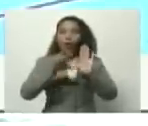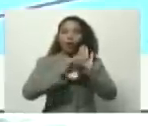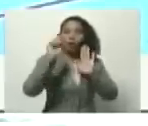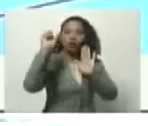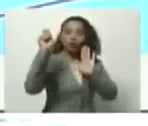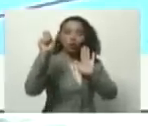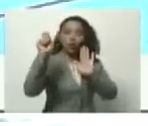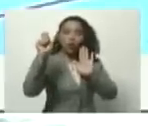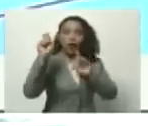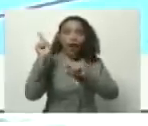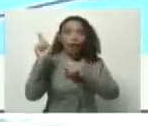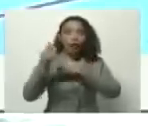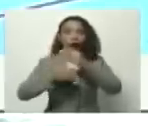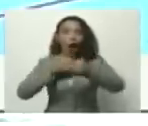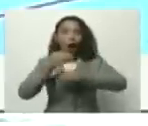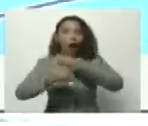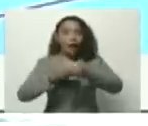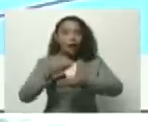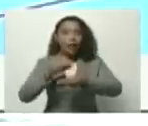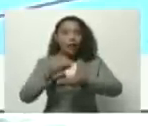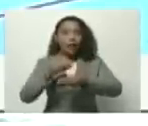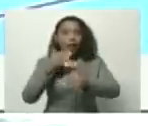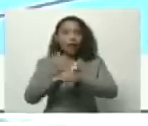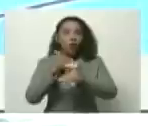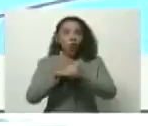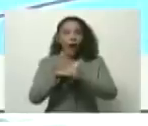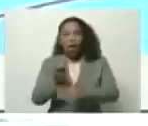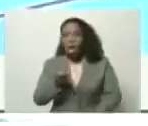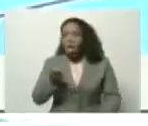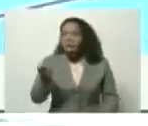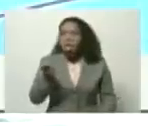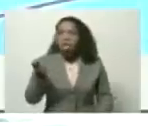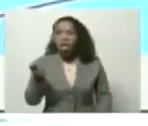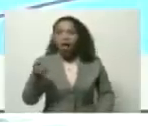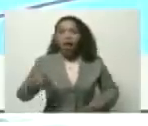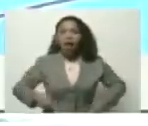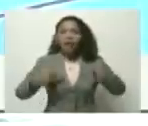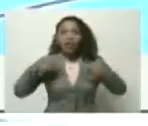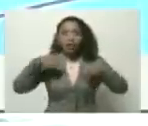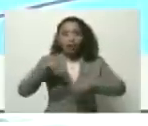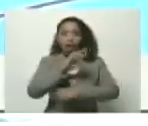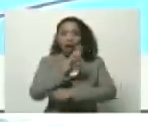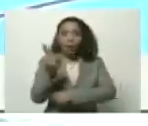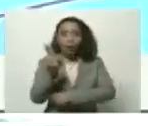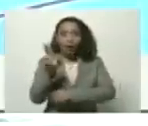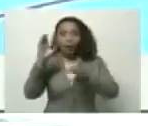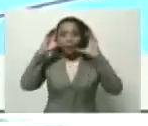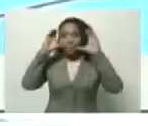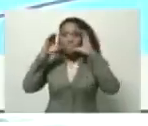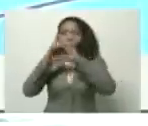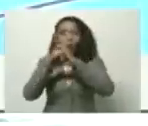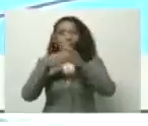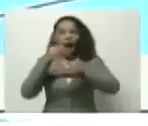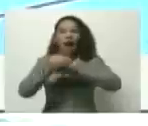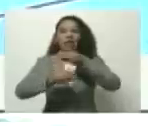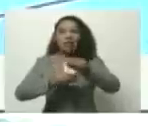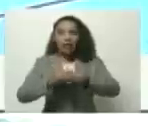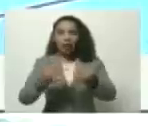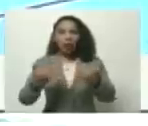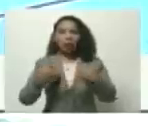se han dedicado a perturbar la vida republicana, se han dedicado a causar